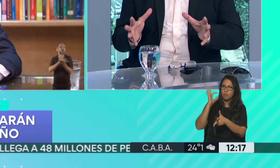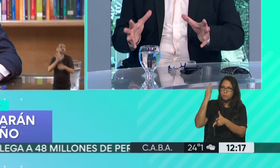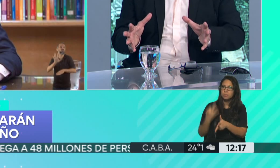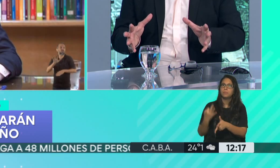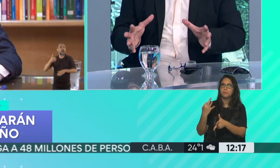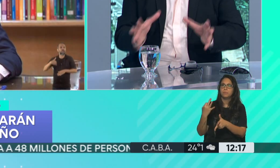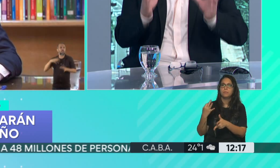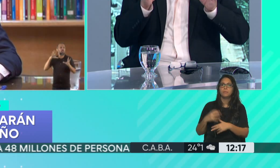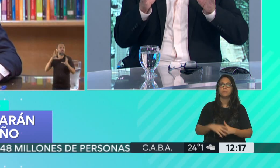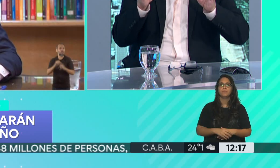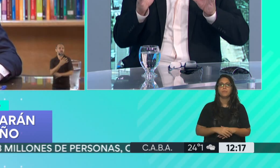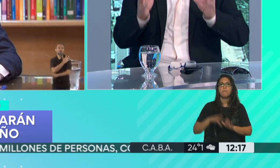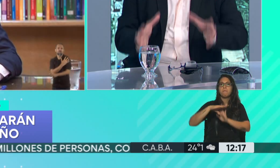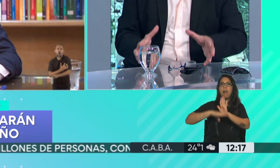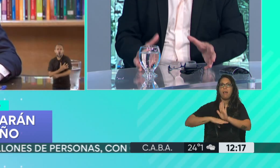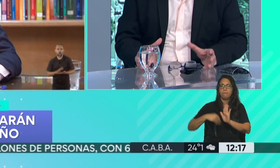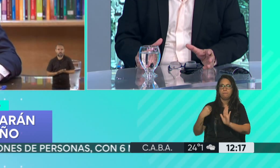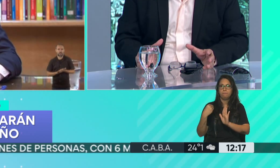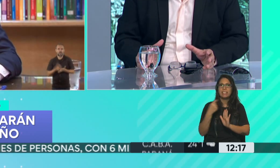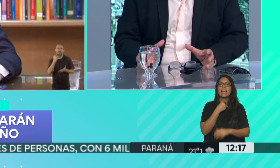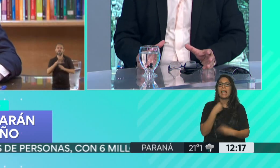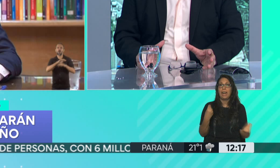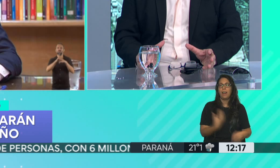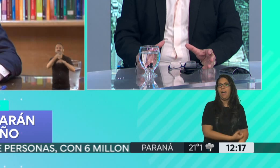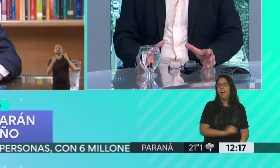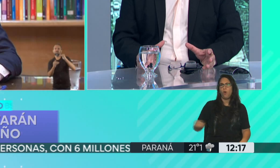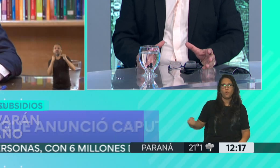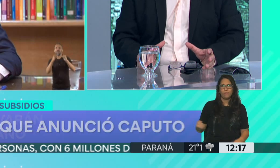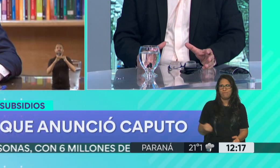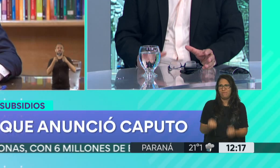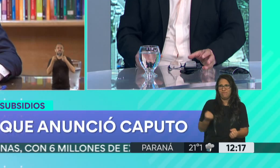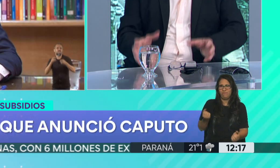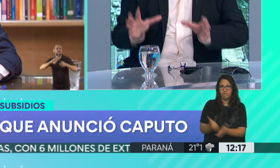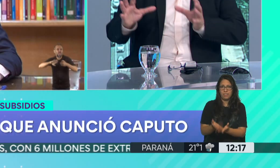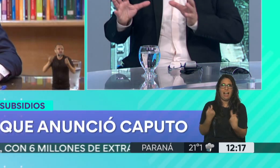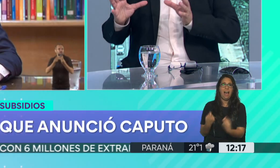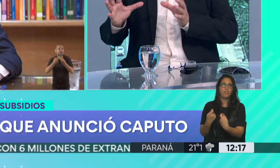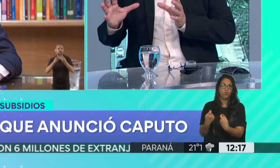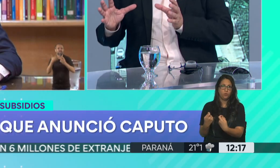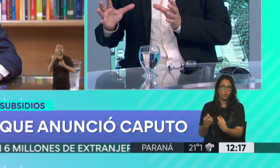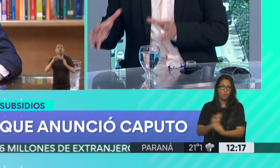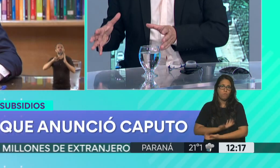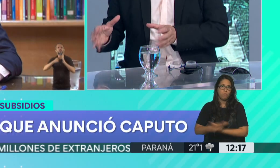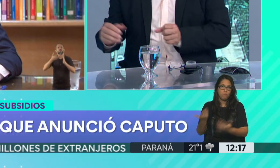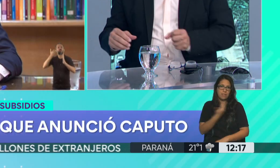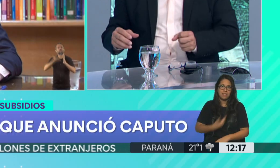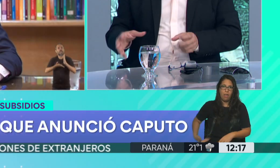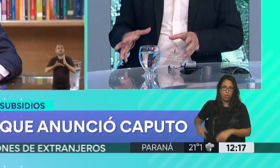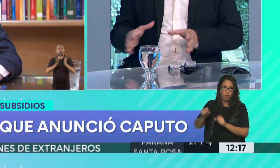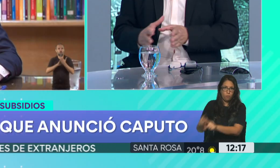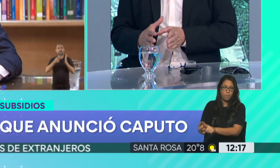programa. Es decir, se juega a un ajuste muy fuerte en el gasto público. Se están